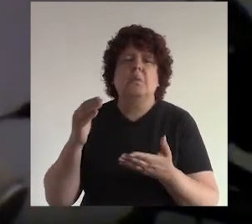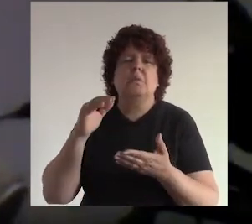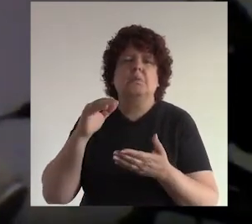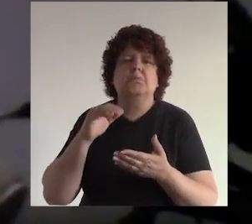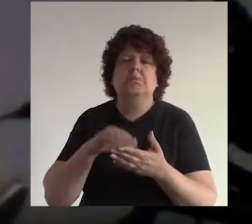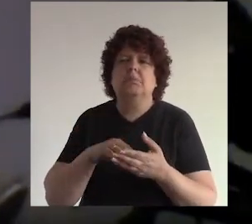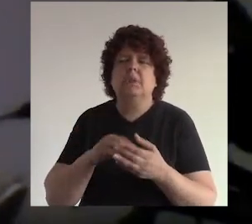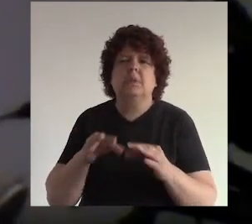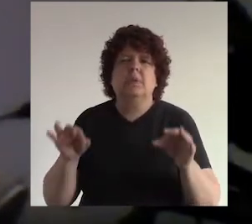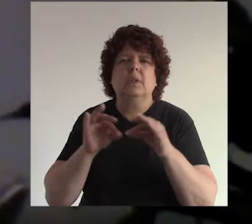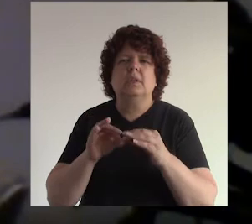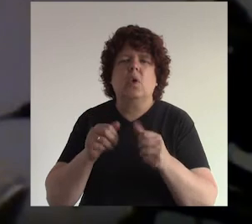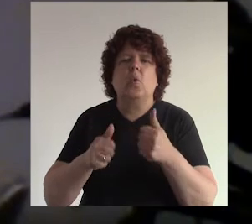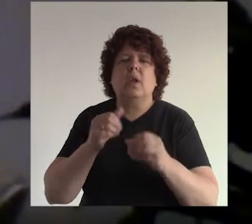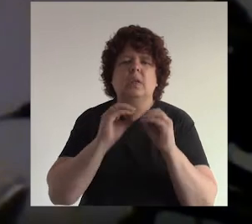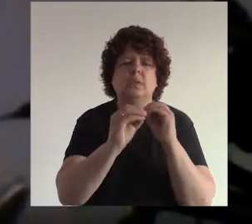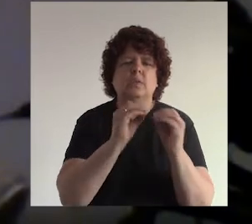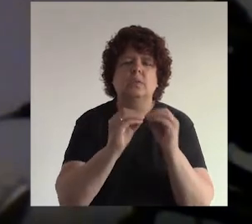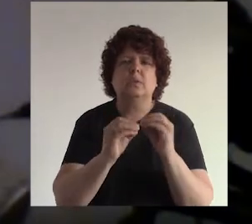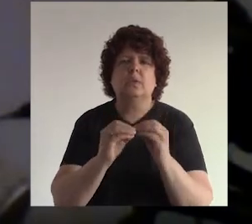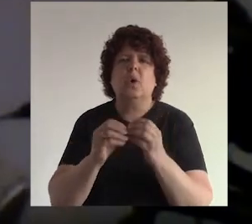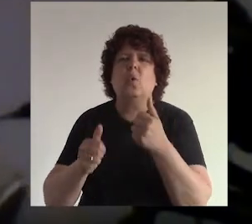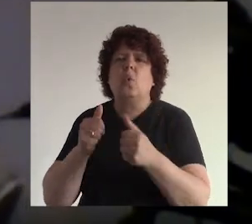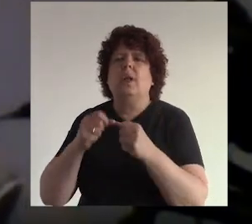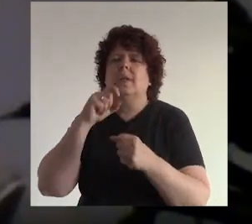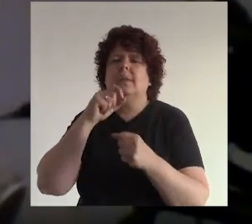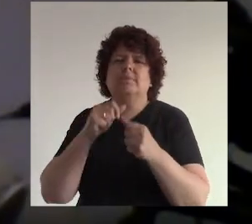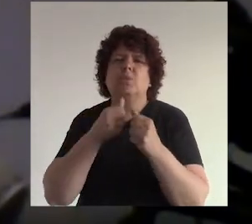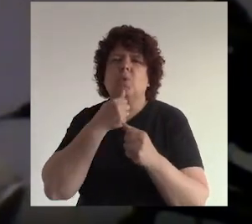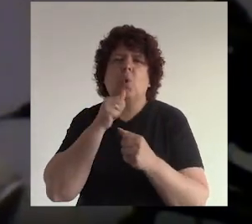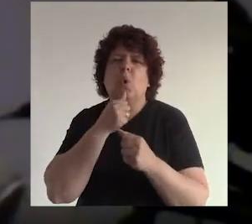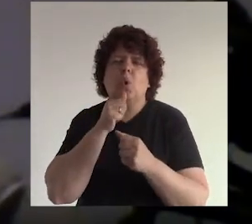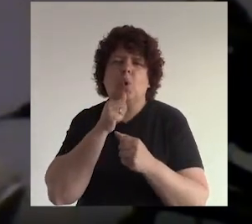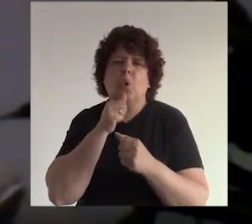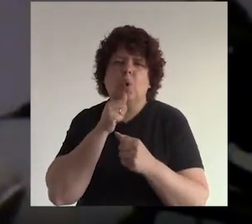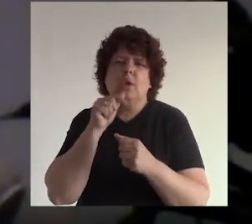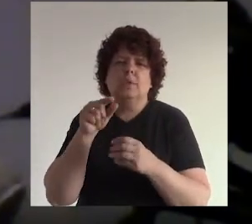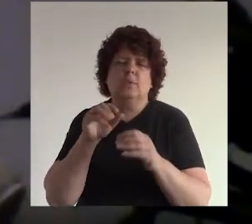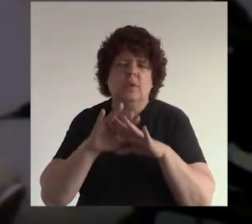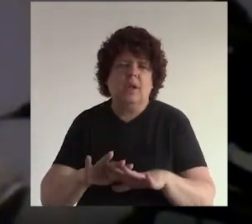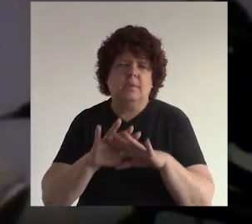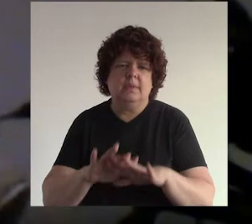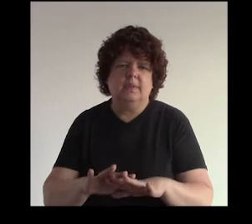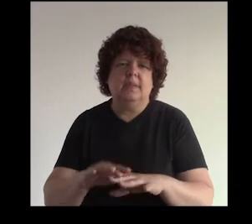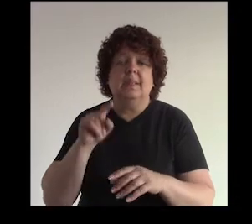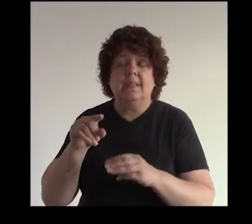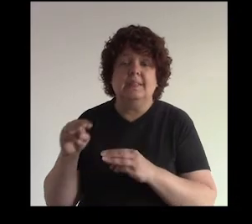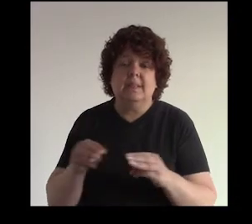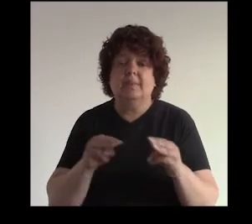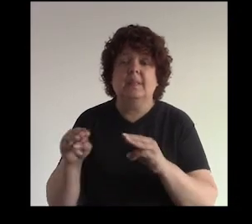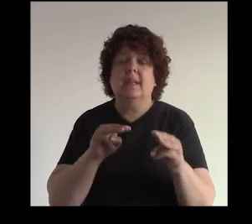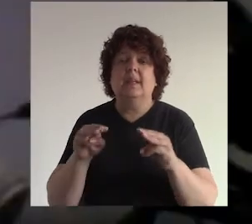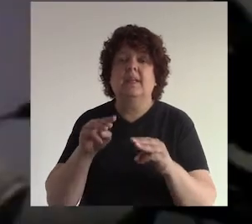sobre todo ¿qué solución brinda ¿no? que dolor calma tu producto servicio creo que de esa forma